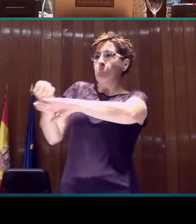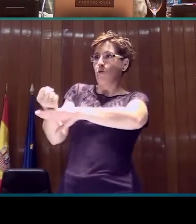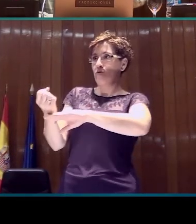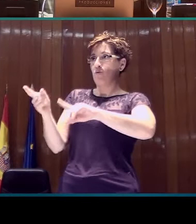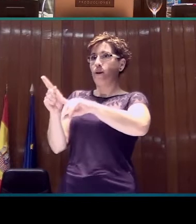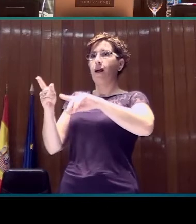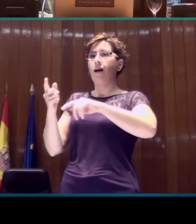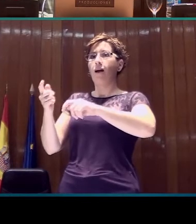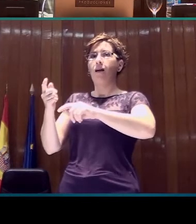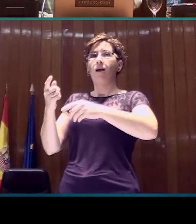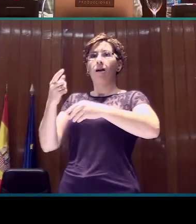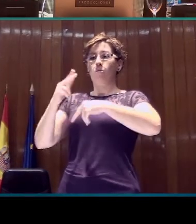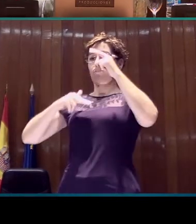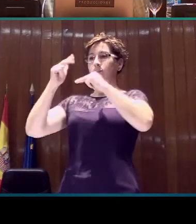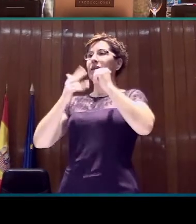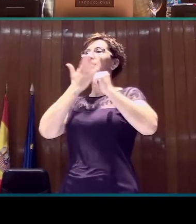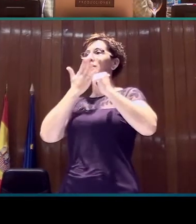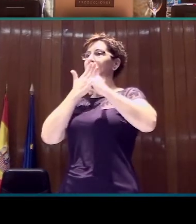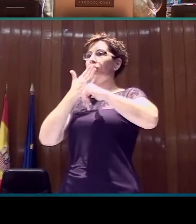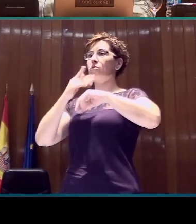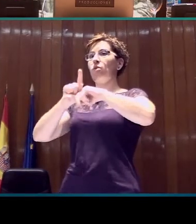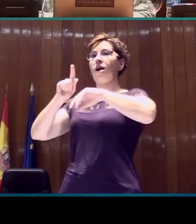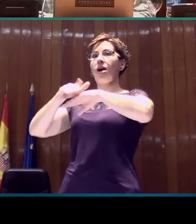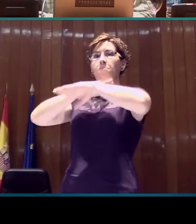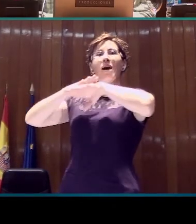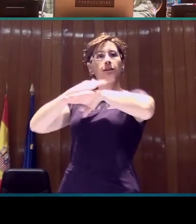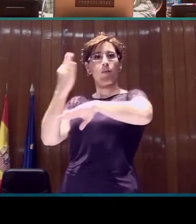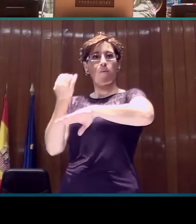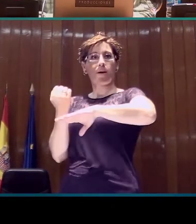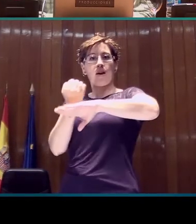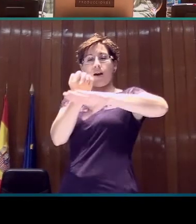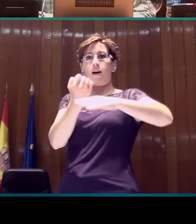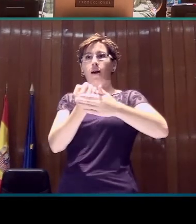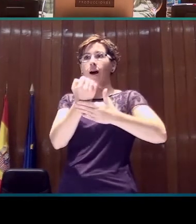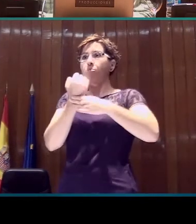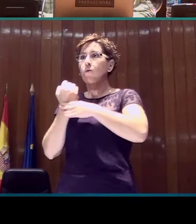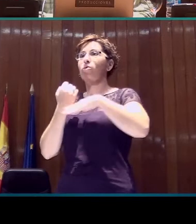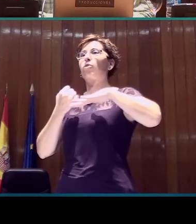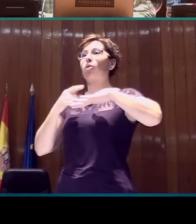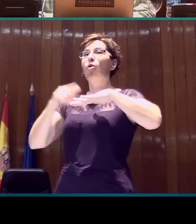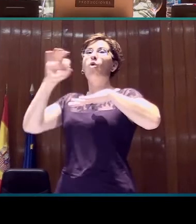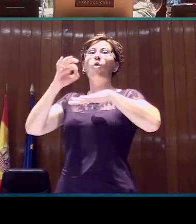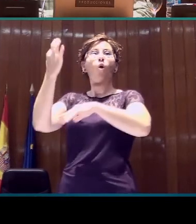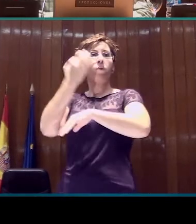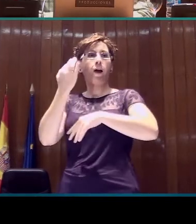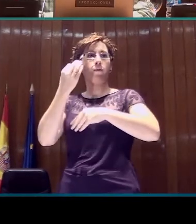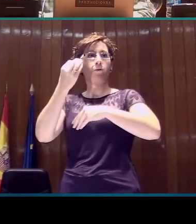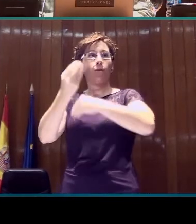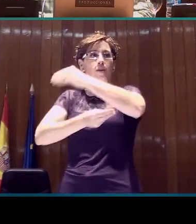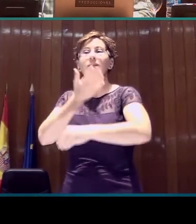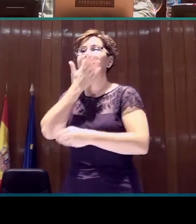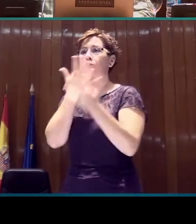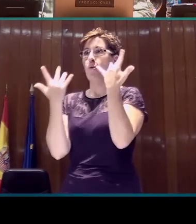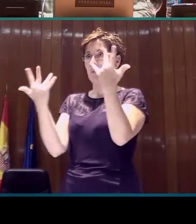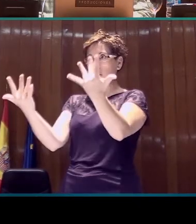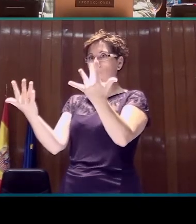para los signos con mano base, o a lo mejor para signos que se articulan con las dos manos. Pero en este caso, en el caso